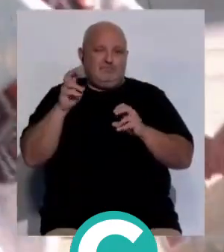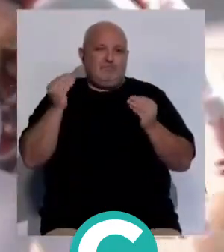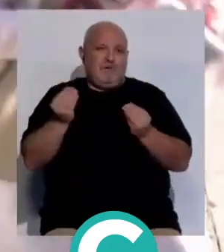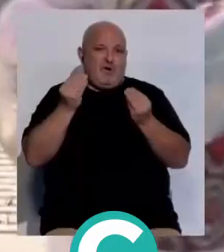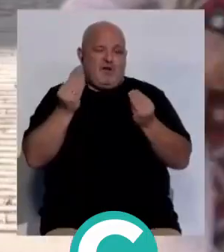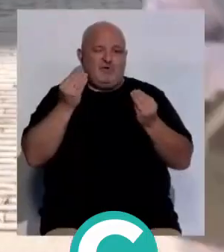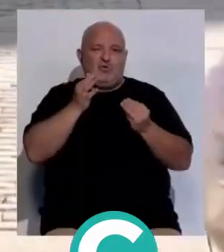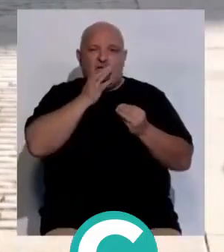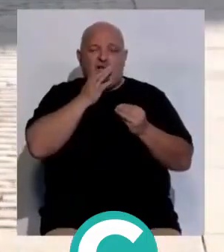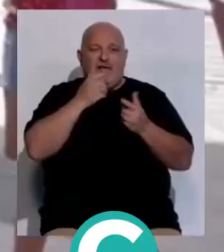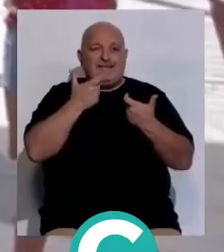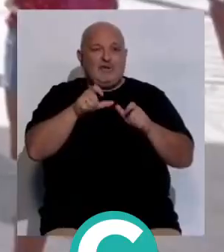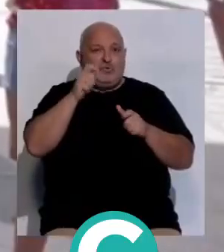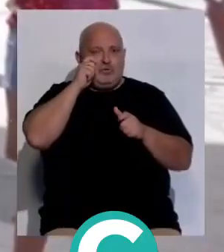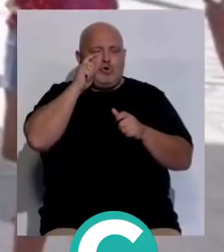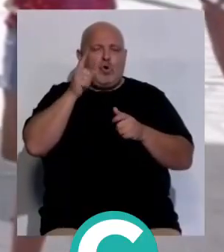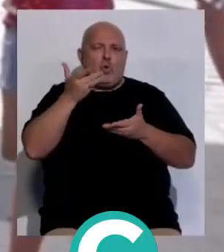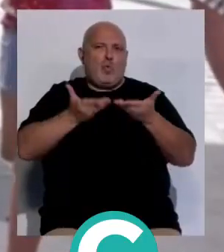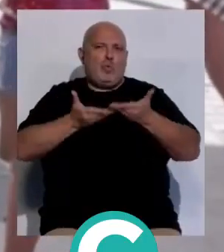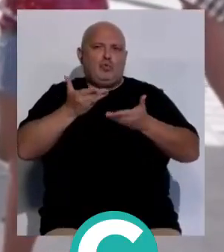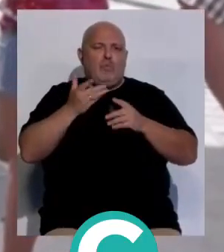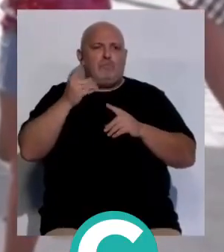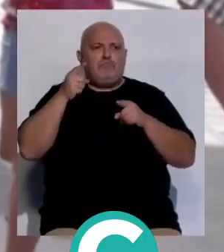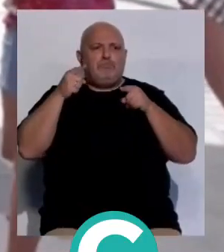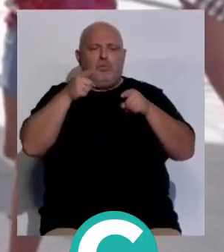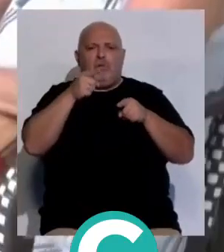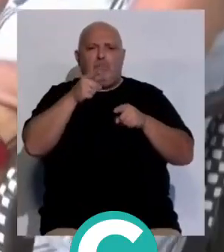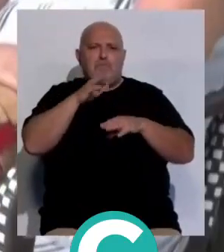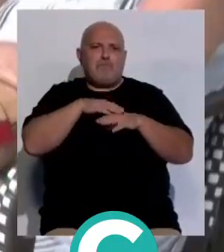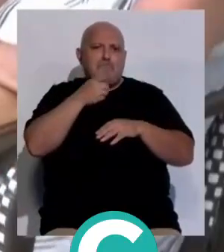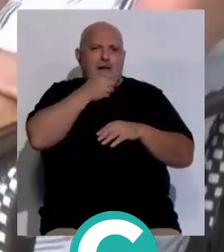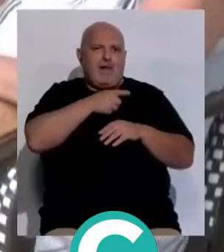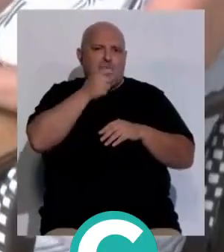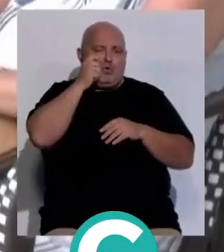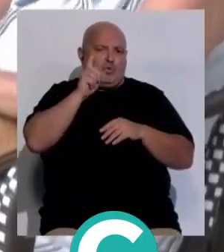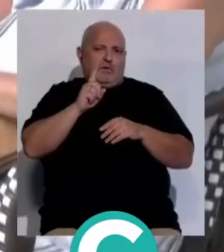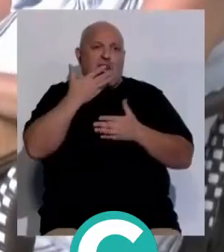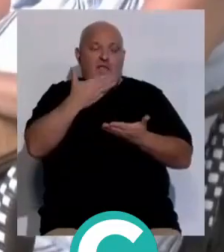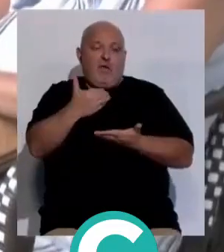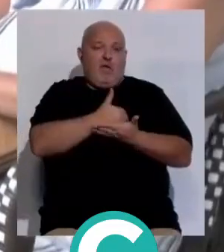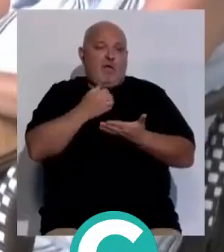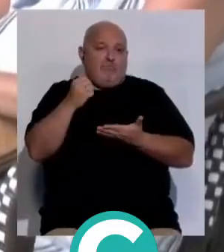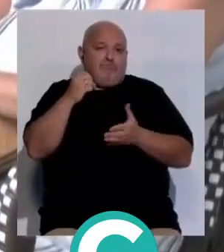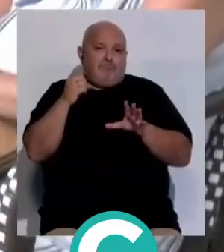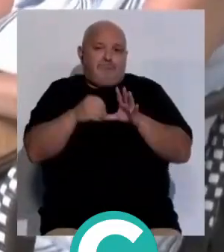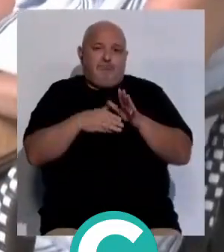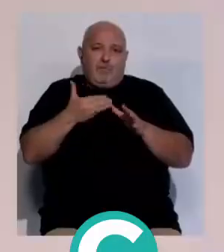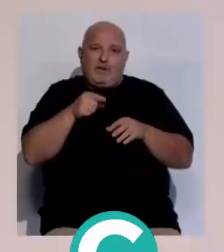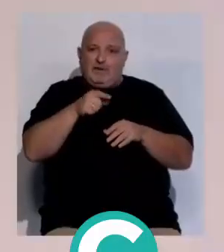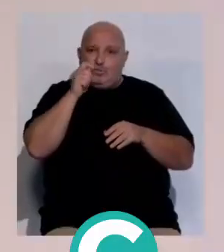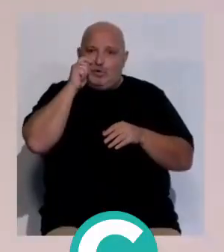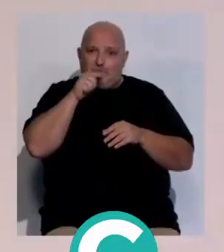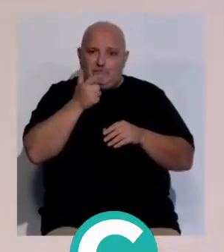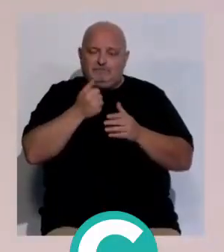mejoras que aún requiere el sector, no es justo criminalizar el turismo cuando además supone una fuente económica de primer orden para nuestra provincia.